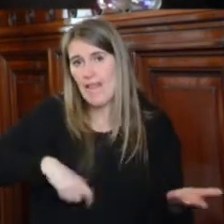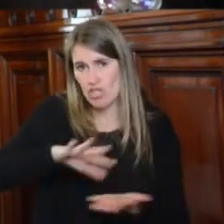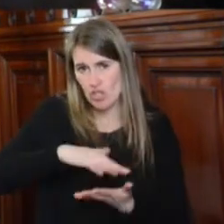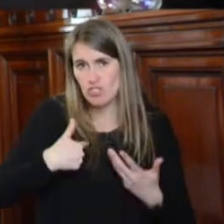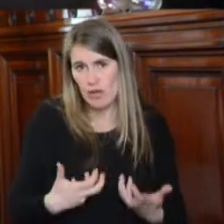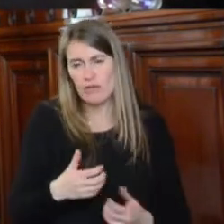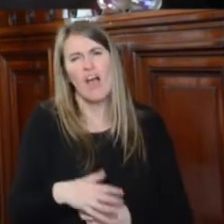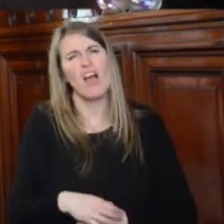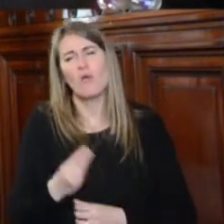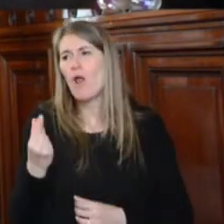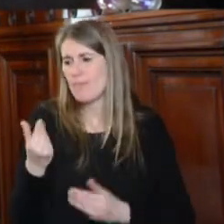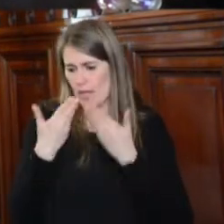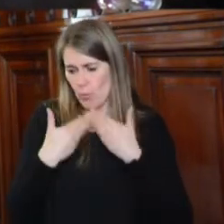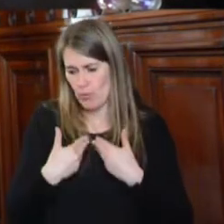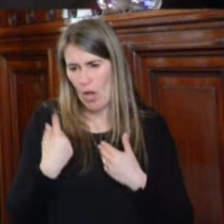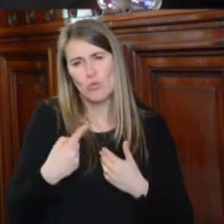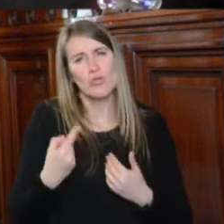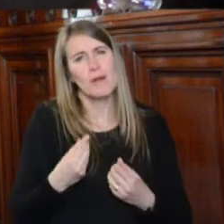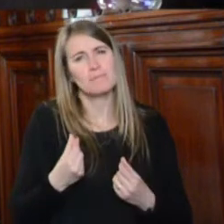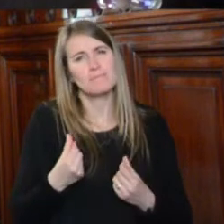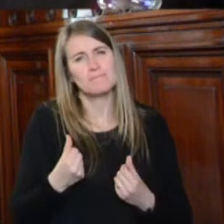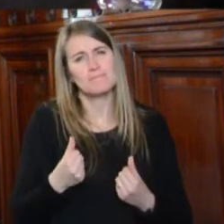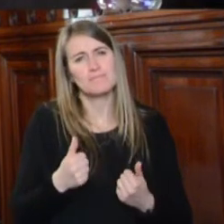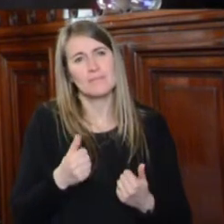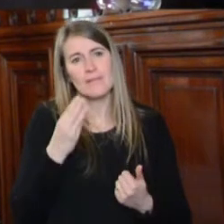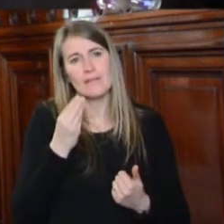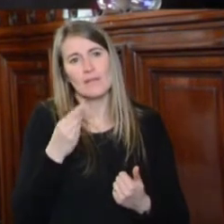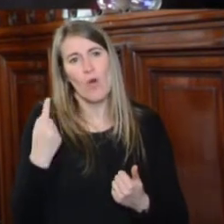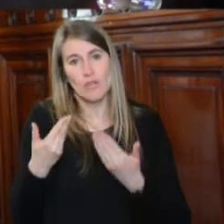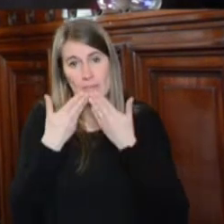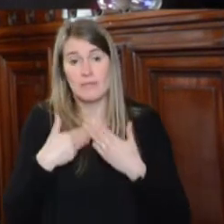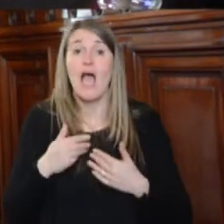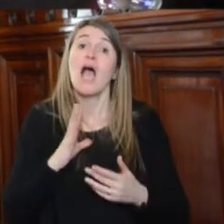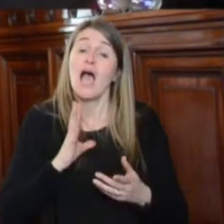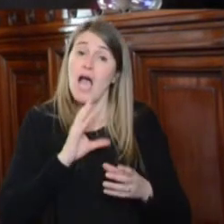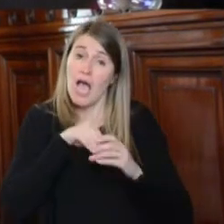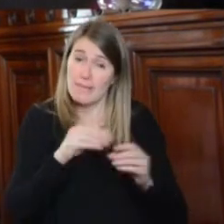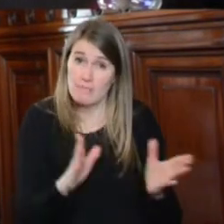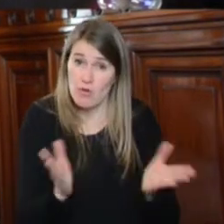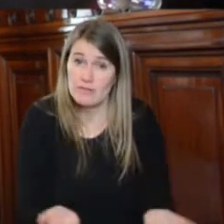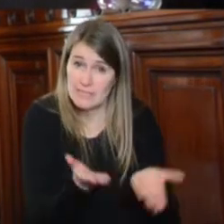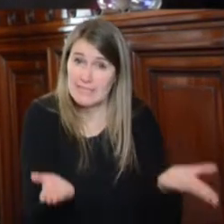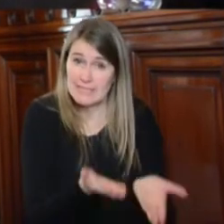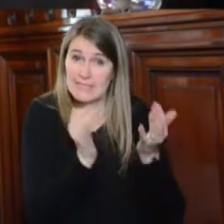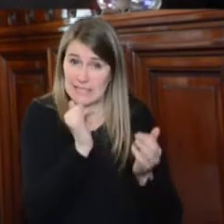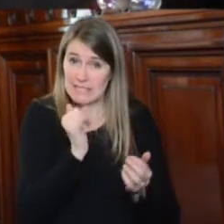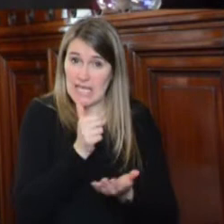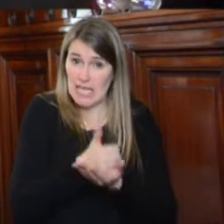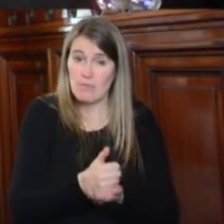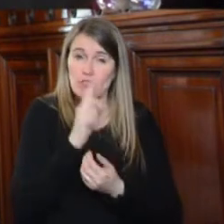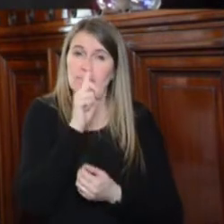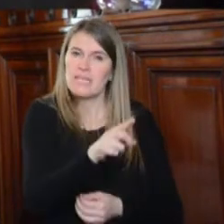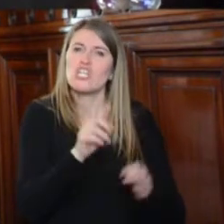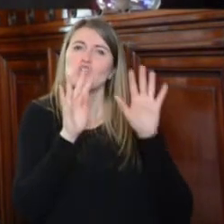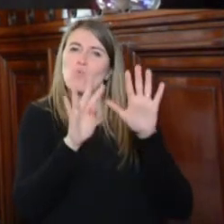pregunta más. Sí, formamos parte en este año, como dijeron por allí, desde 1919